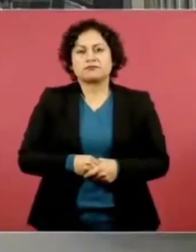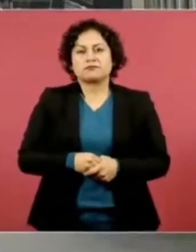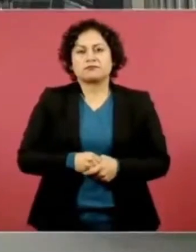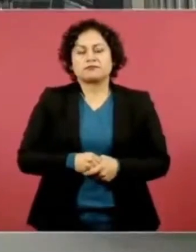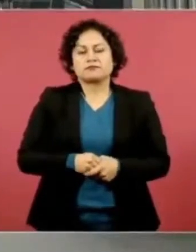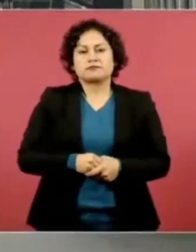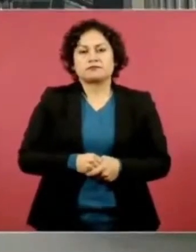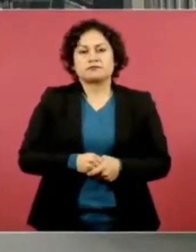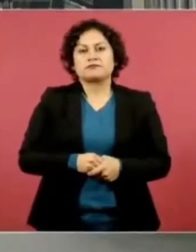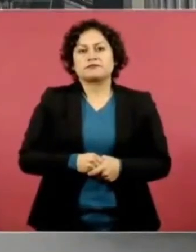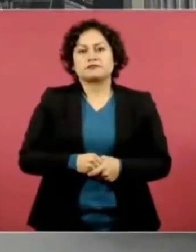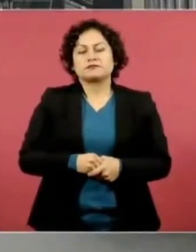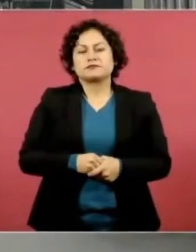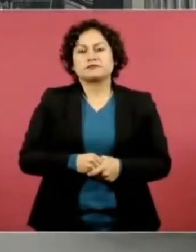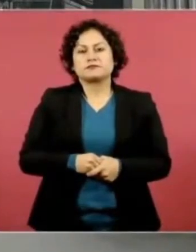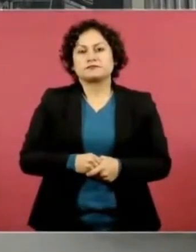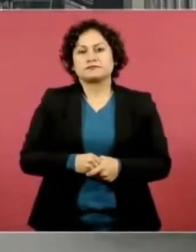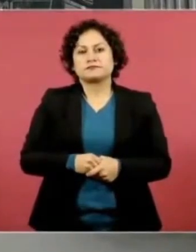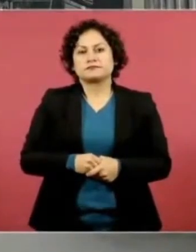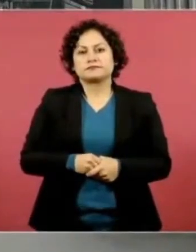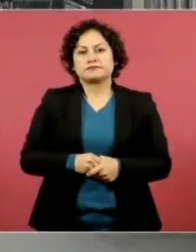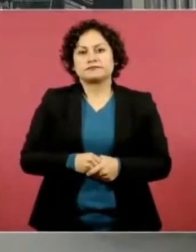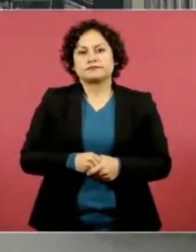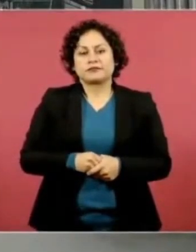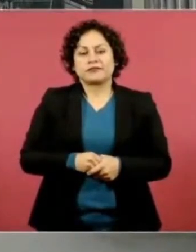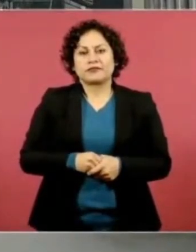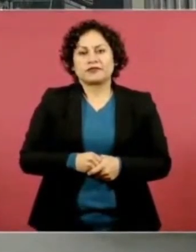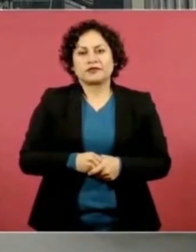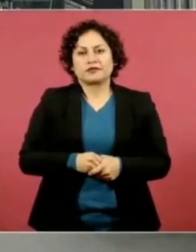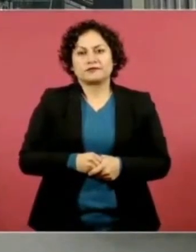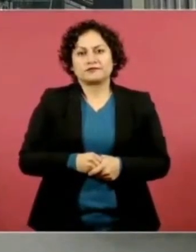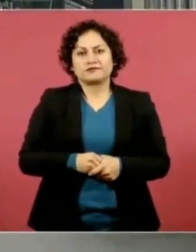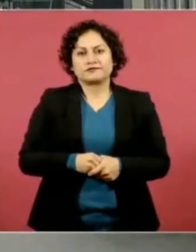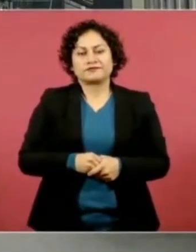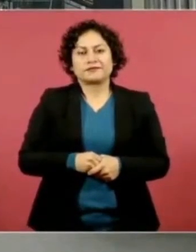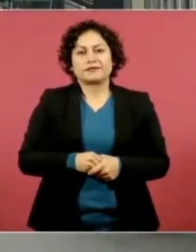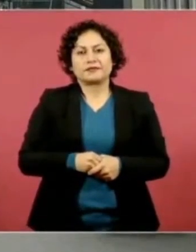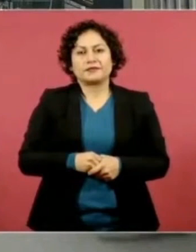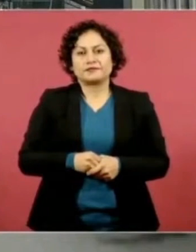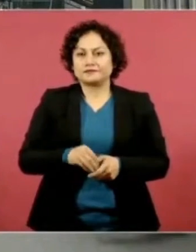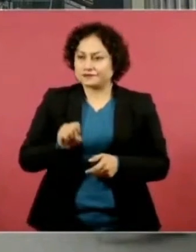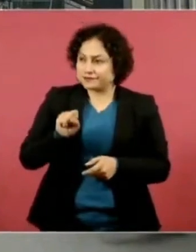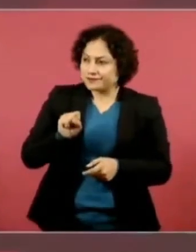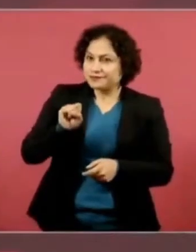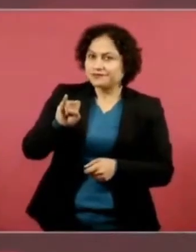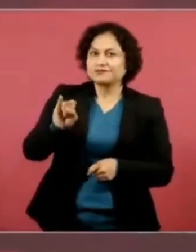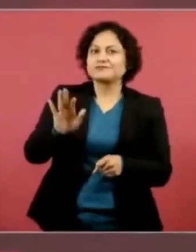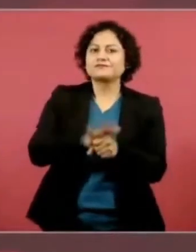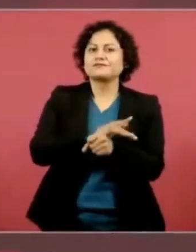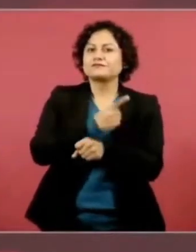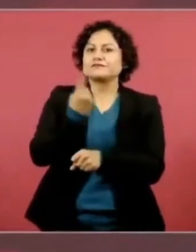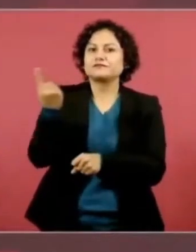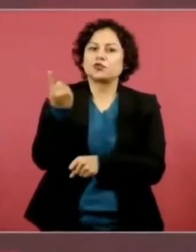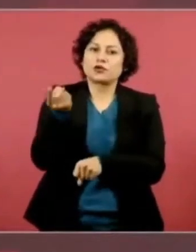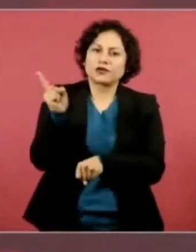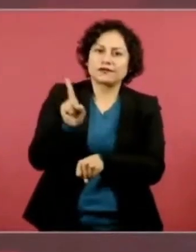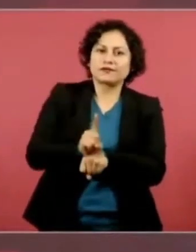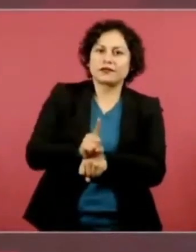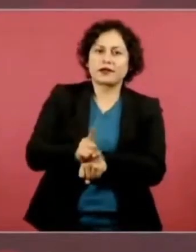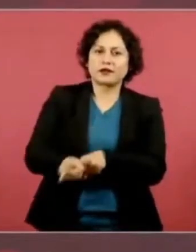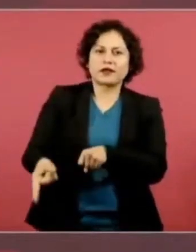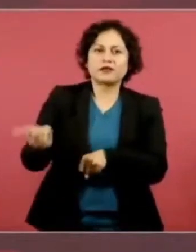Sí, porque diariamente, o sea, se está actualizando, porque diariamente hay